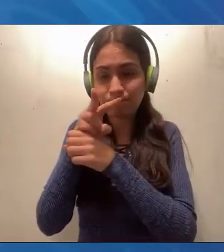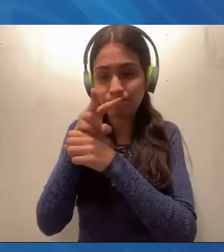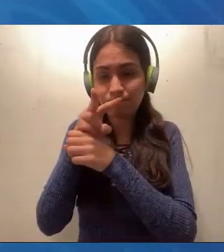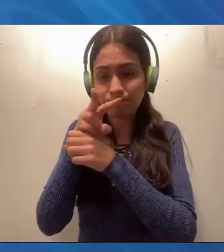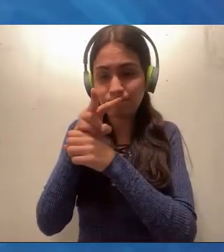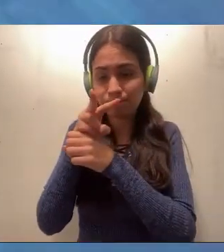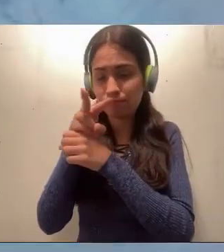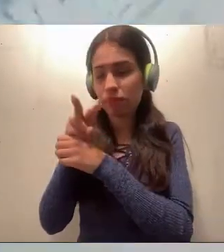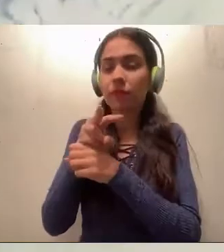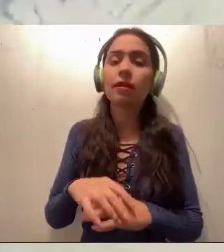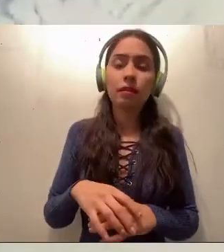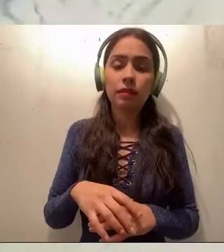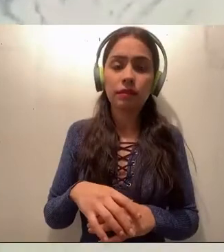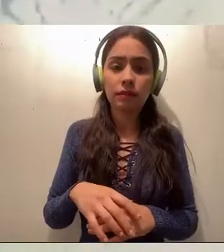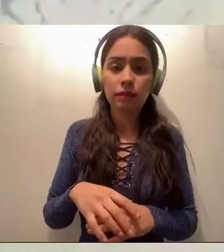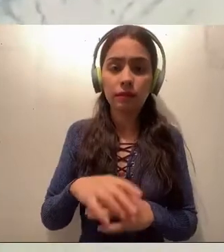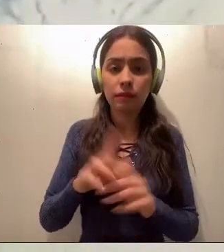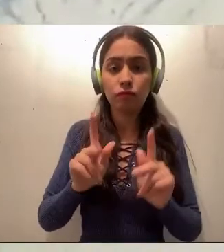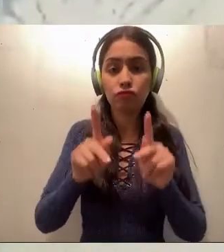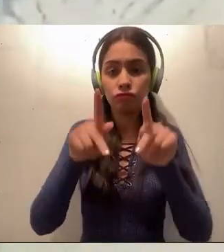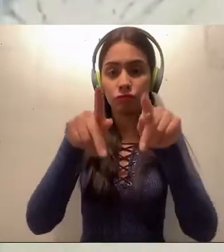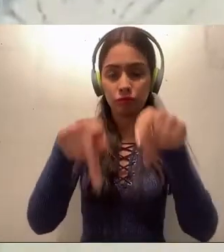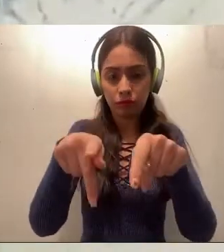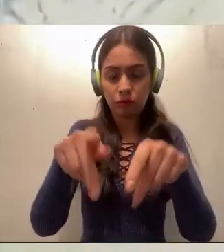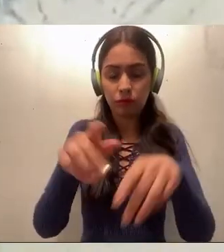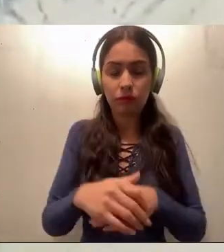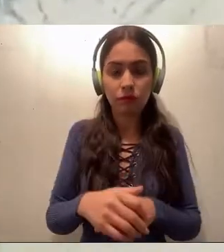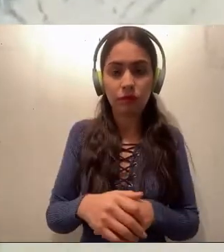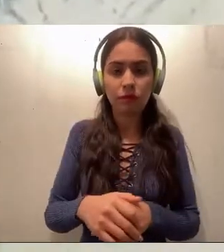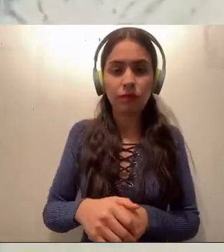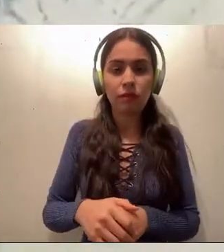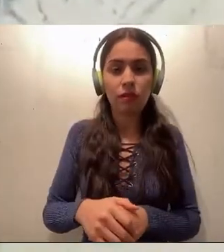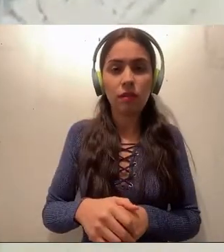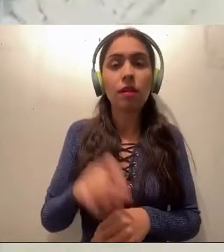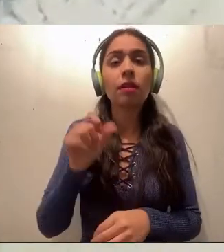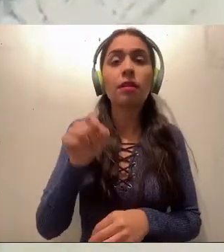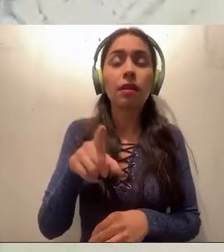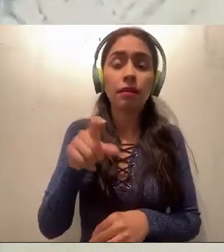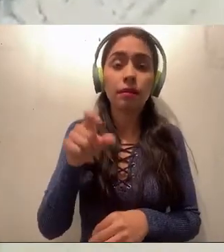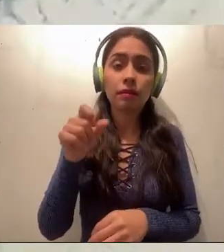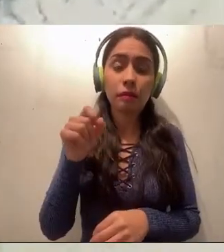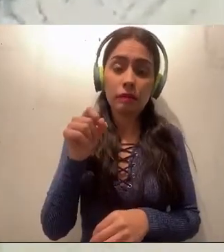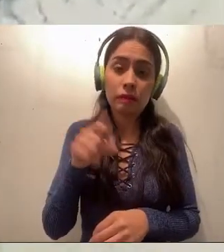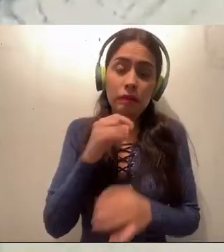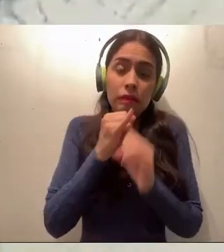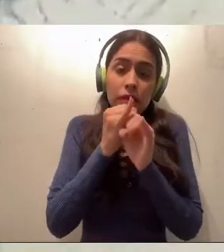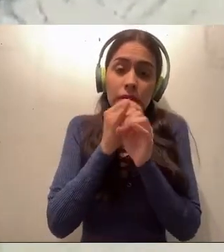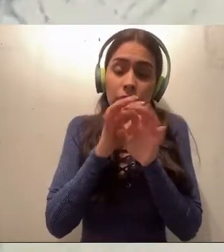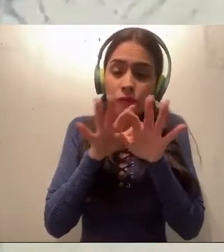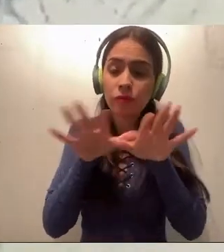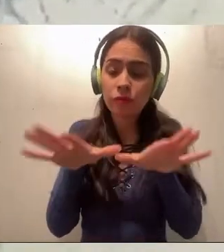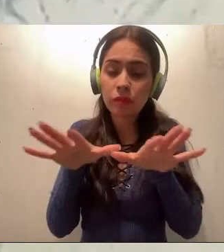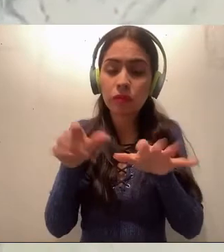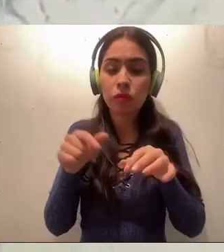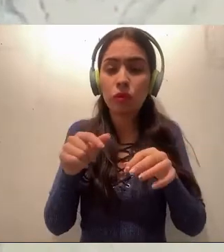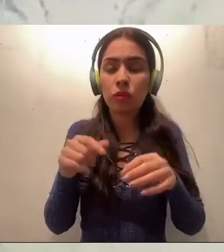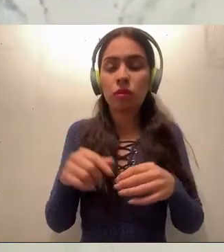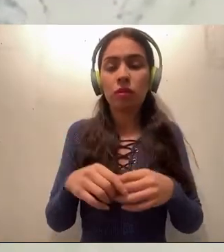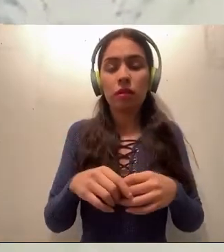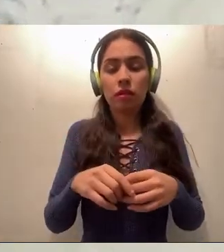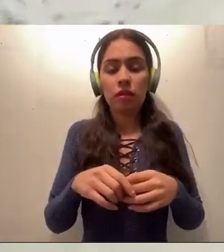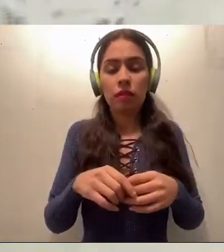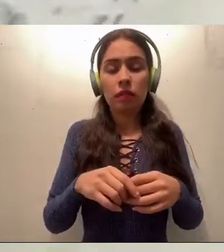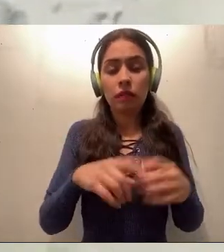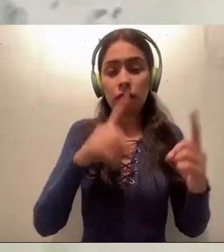además, la información va a fluir mediante una red de fibra óptica que se va a colocar desde el Puente Paso